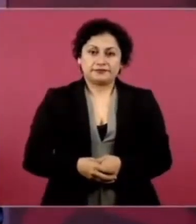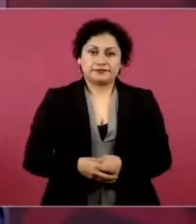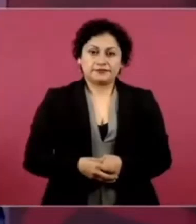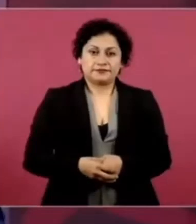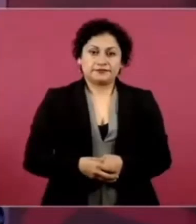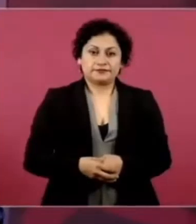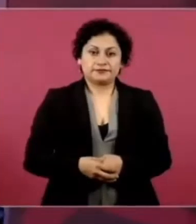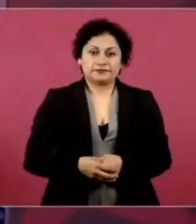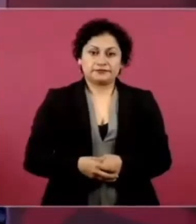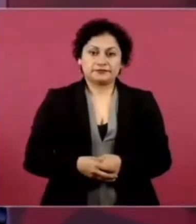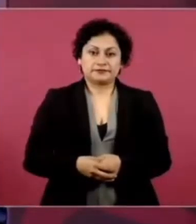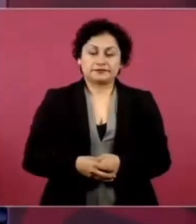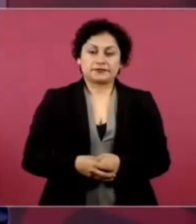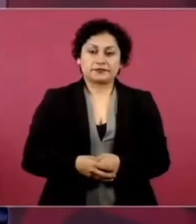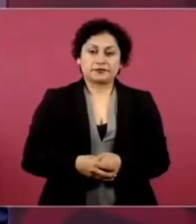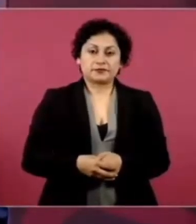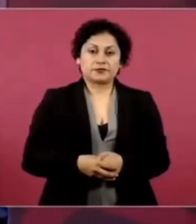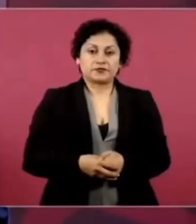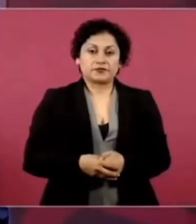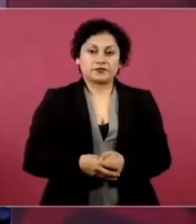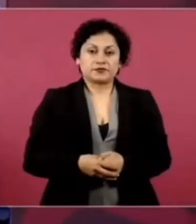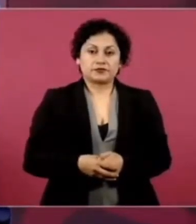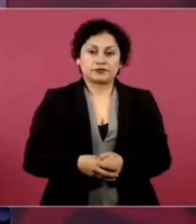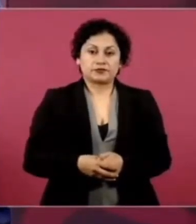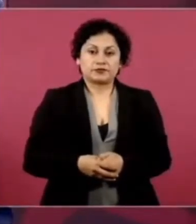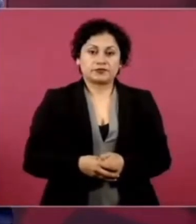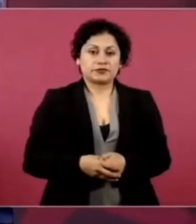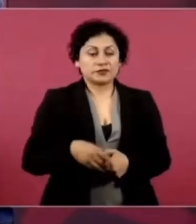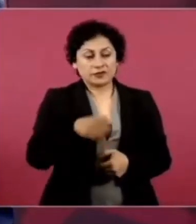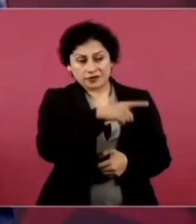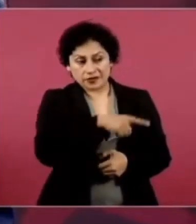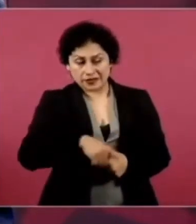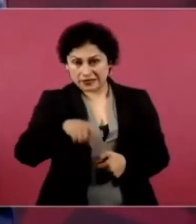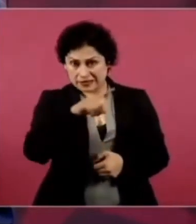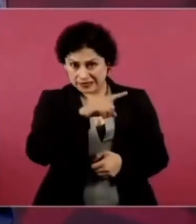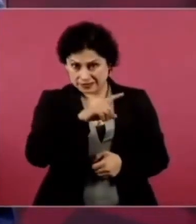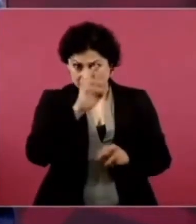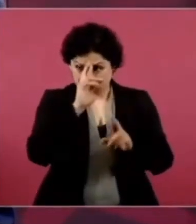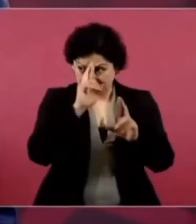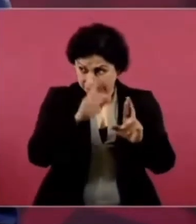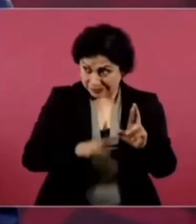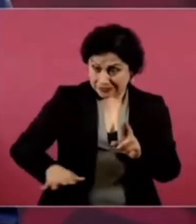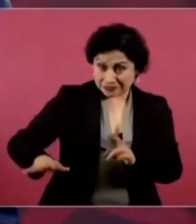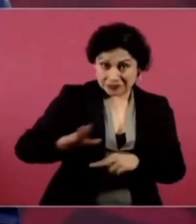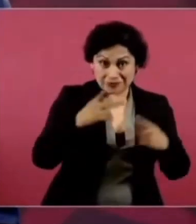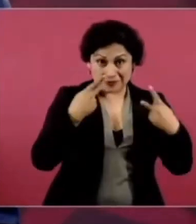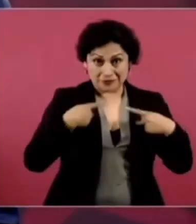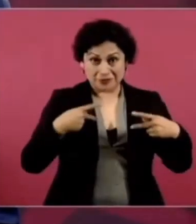No respetan y hacen valer el derecho del pueblo a la información.